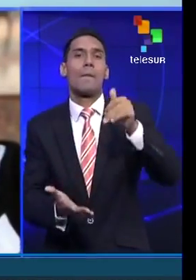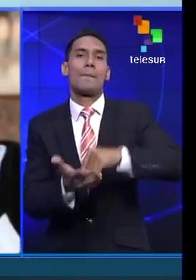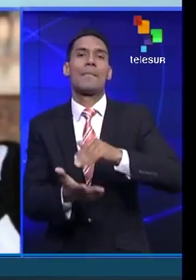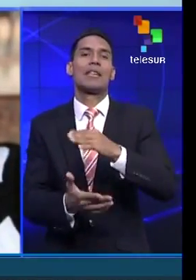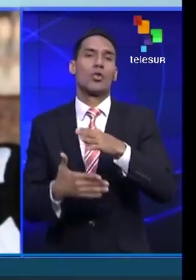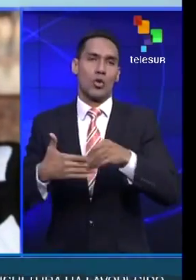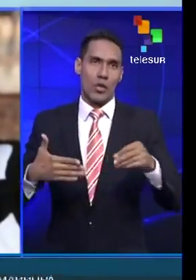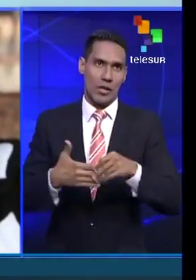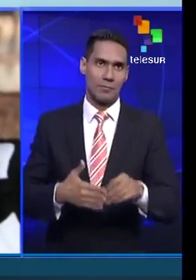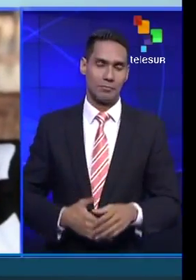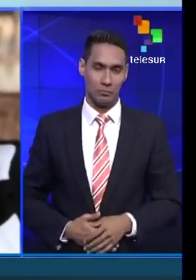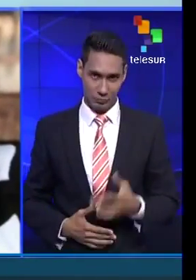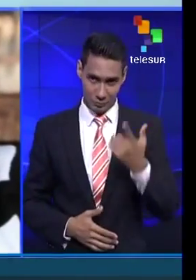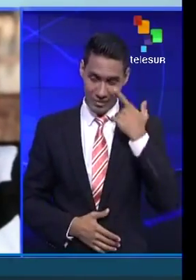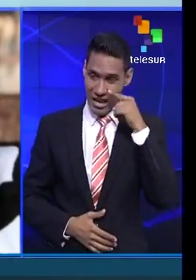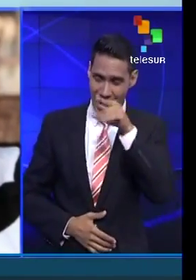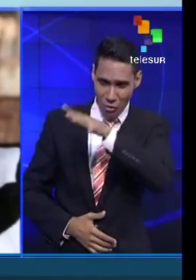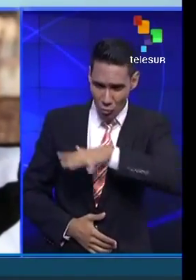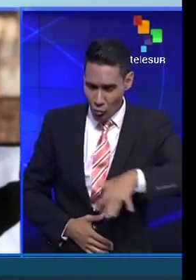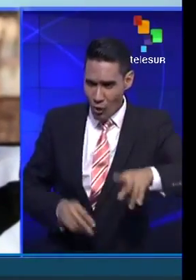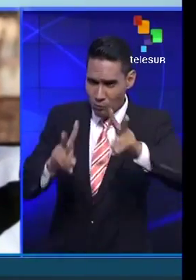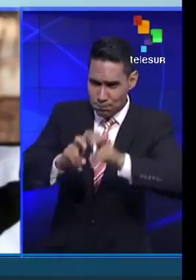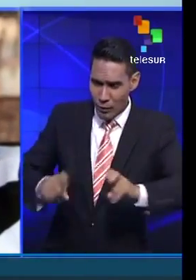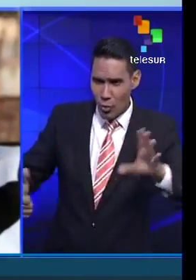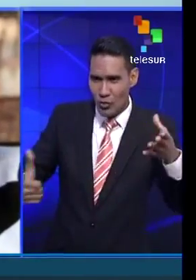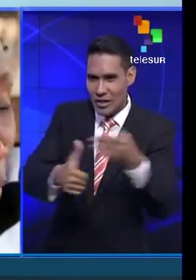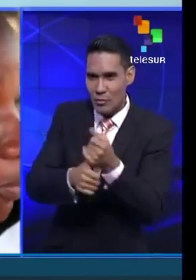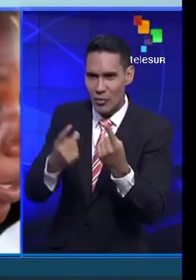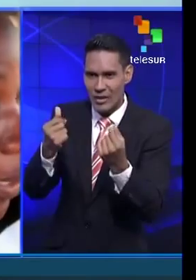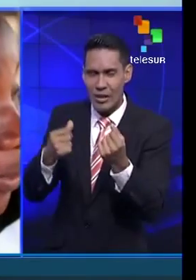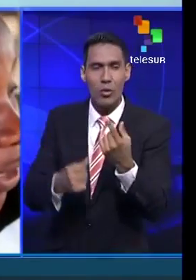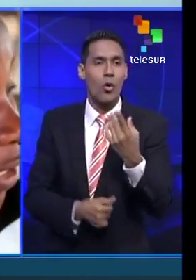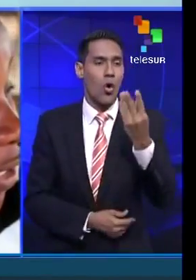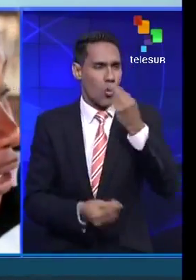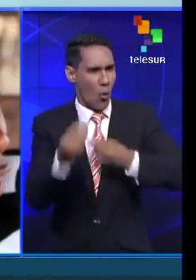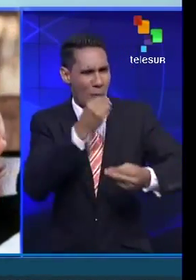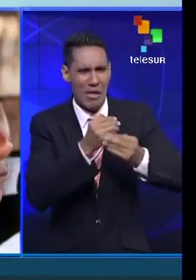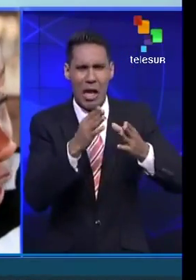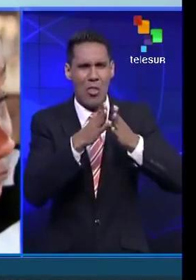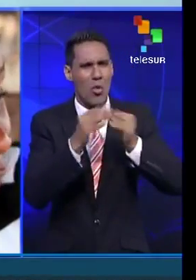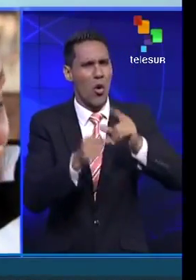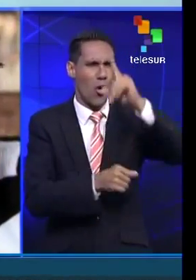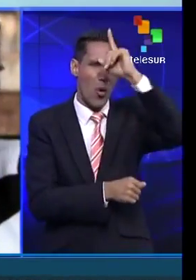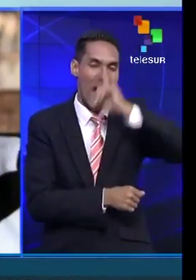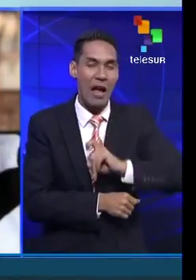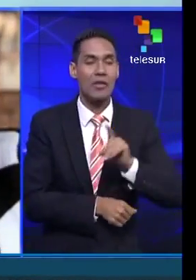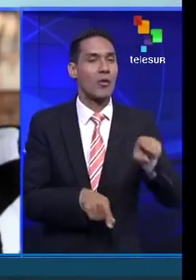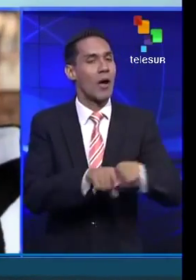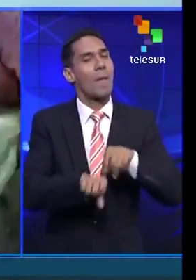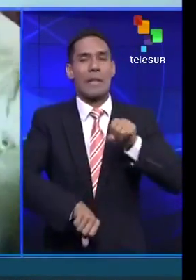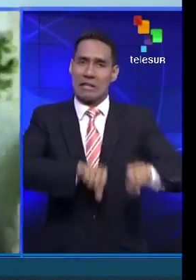Cuando conseguimos dinero de la huerta compramos comida para todo el año y también una bicicleta.